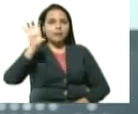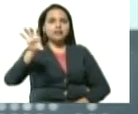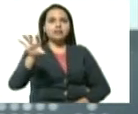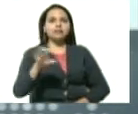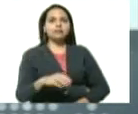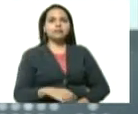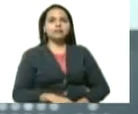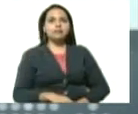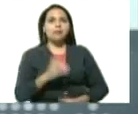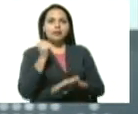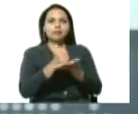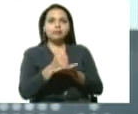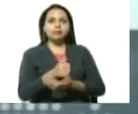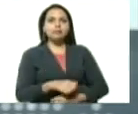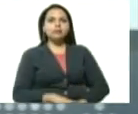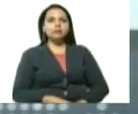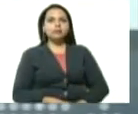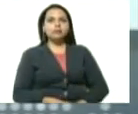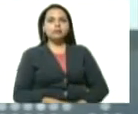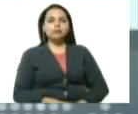amén bendiga que Dios bendiga que Dios bendiga Gracias.